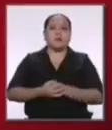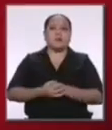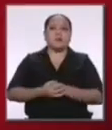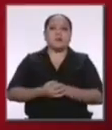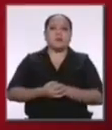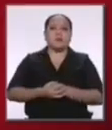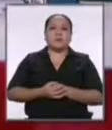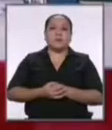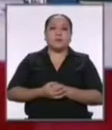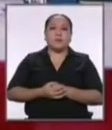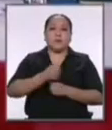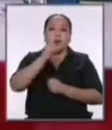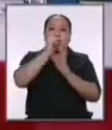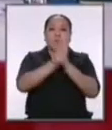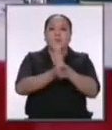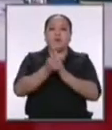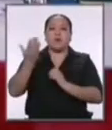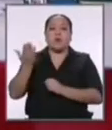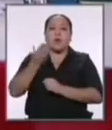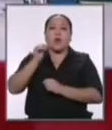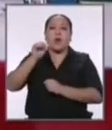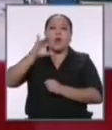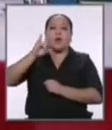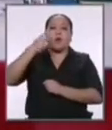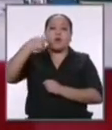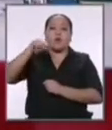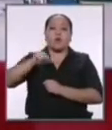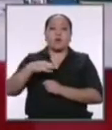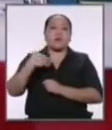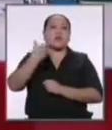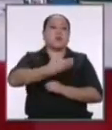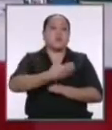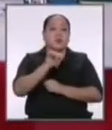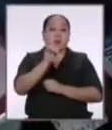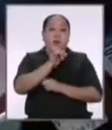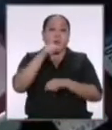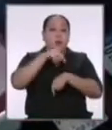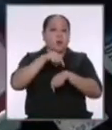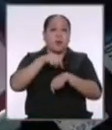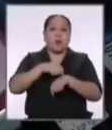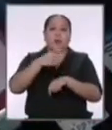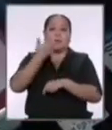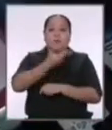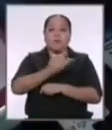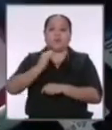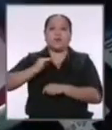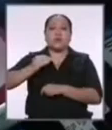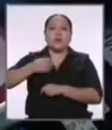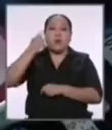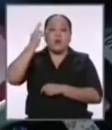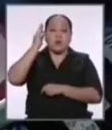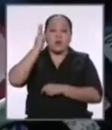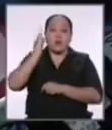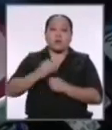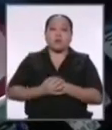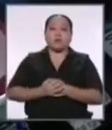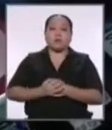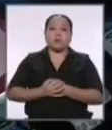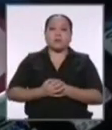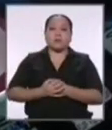un minuto para el señor Acuña en primer lugar y después tendrá el mismo tiempo la señora Fujimori adelante por favor